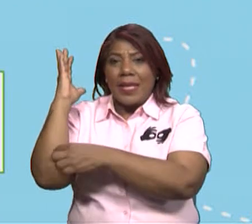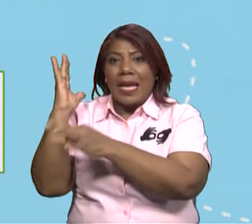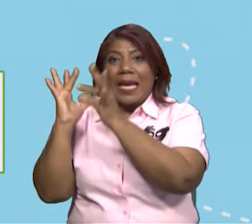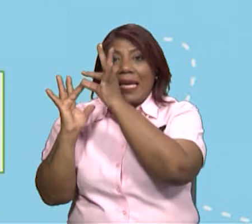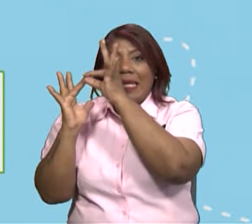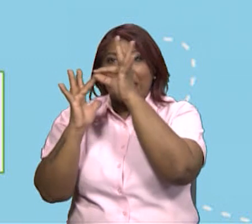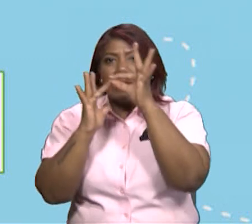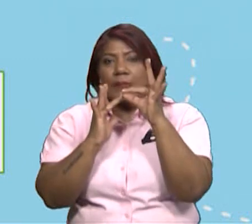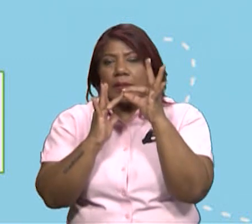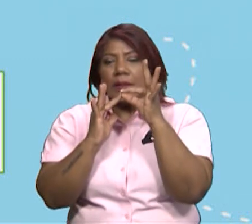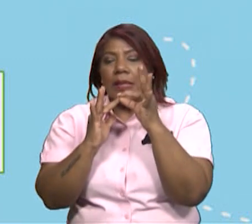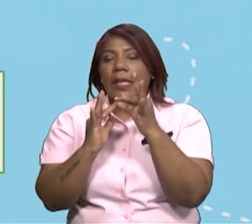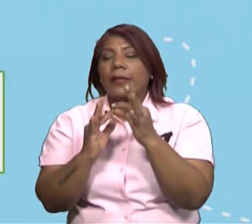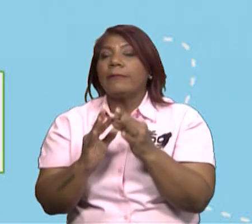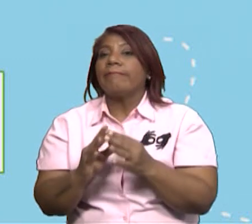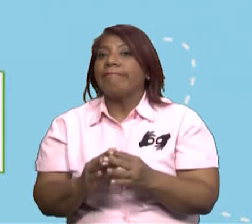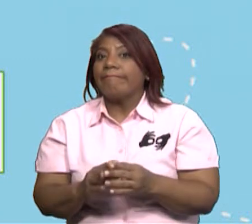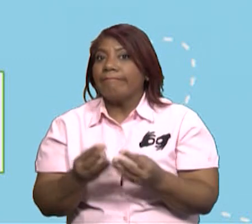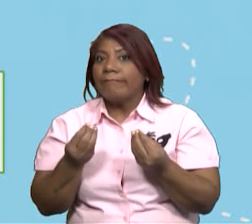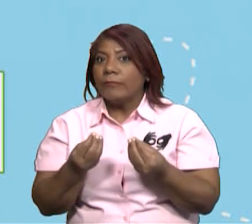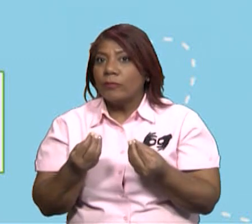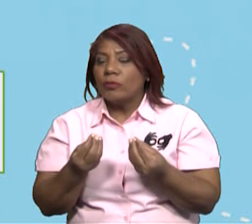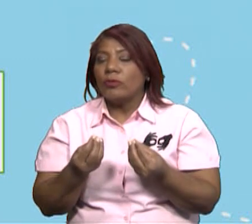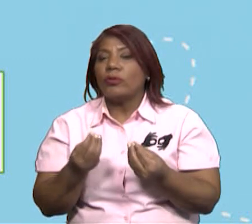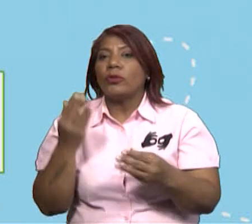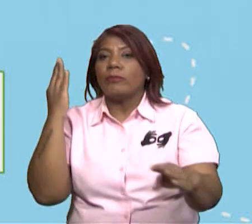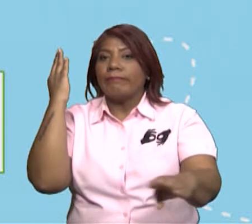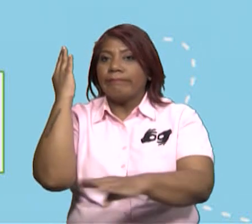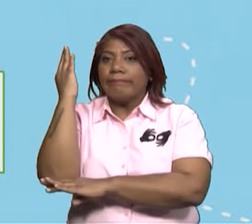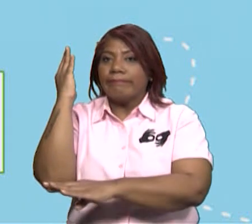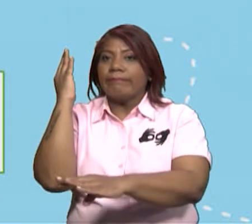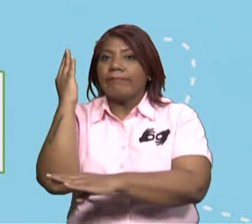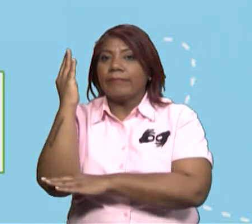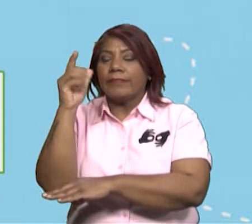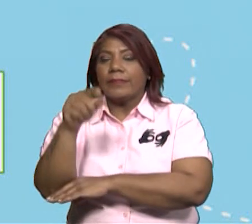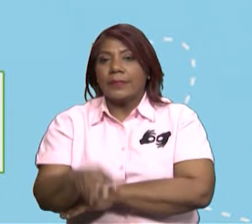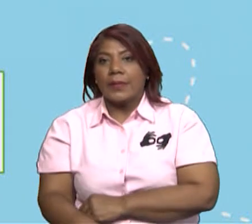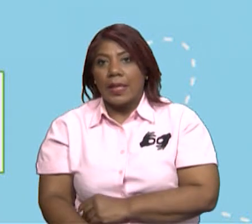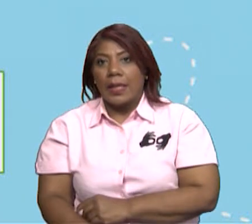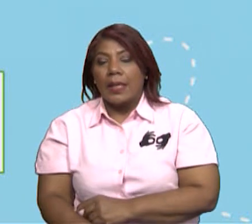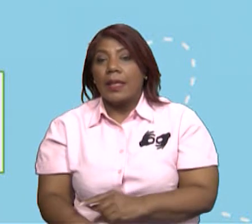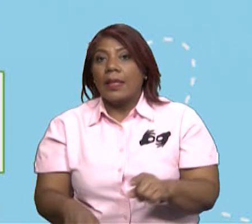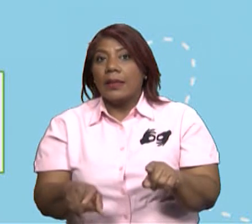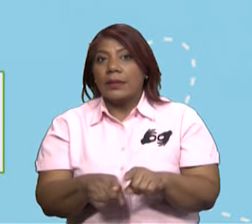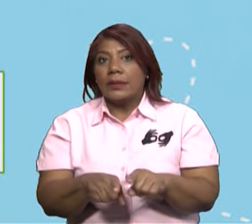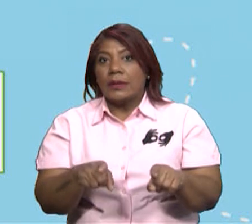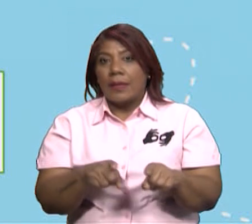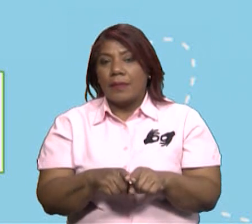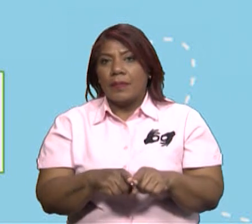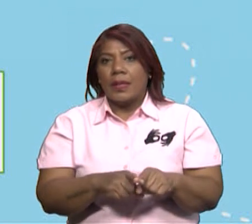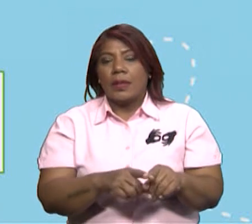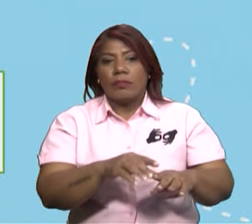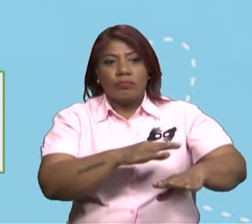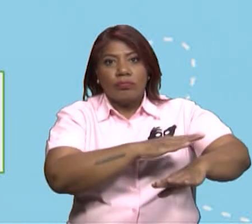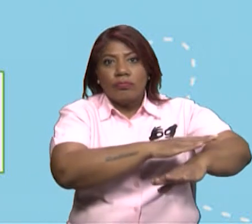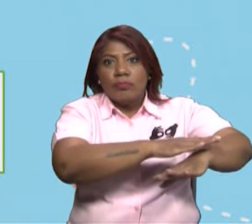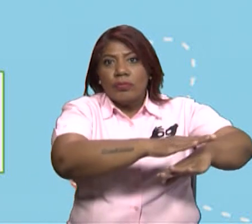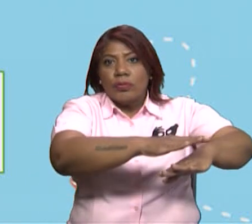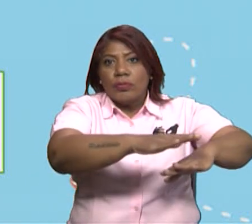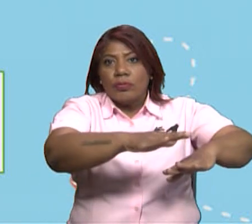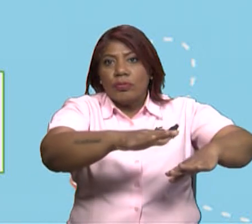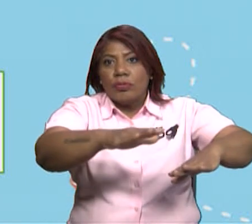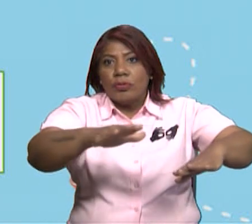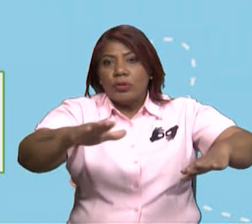También tenemos la influencia del hombre sobre los ecosistemas en la quema de pastizales y bosques.